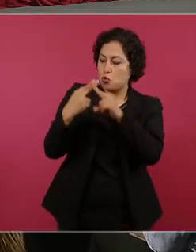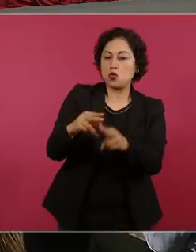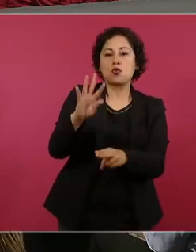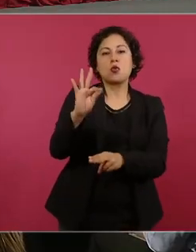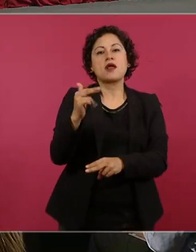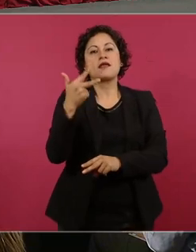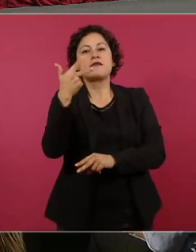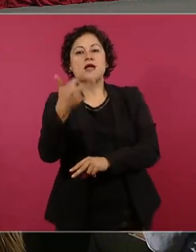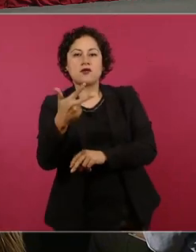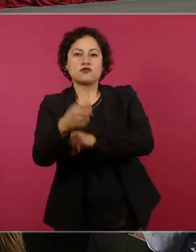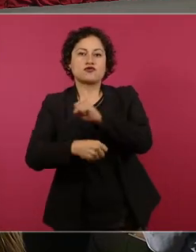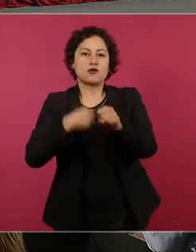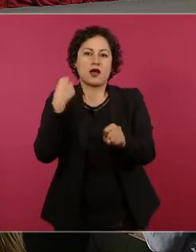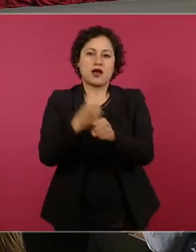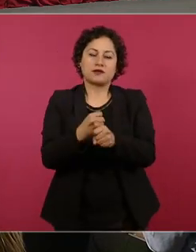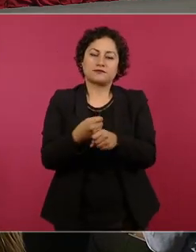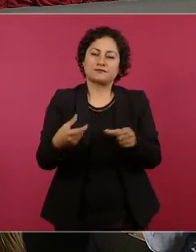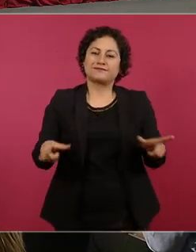presidente